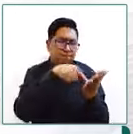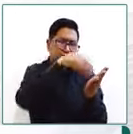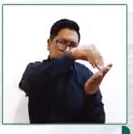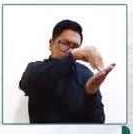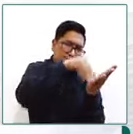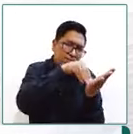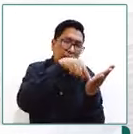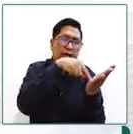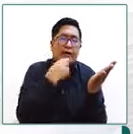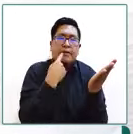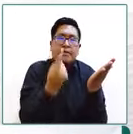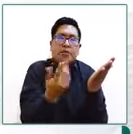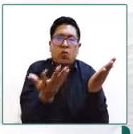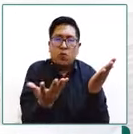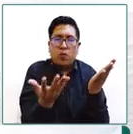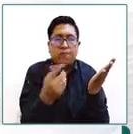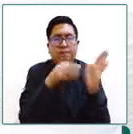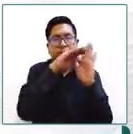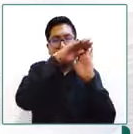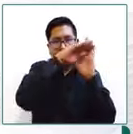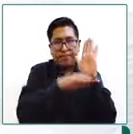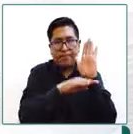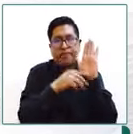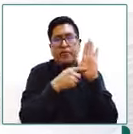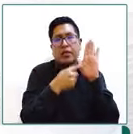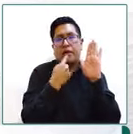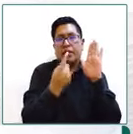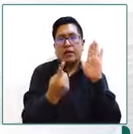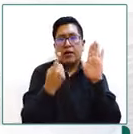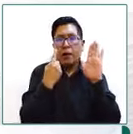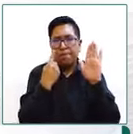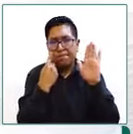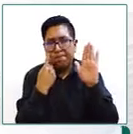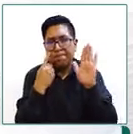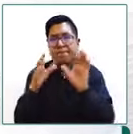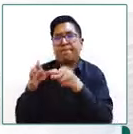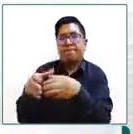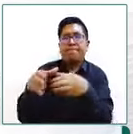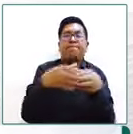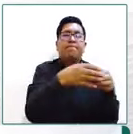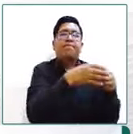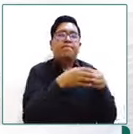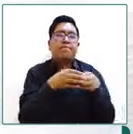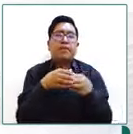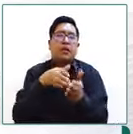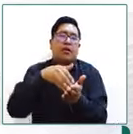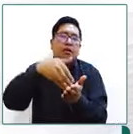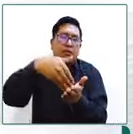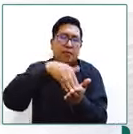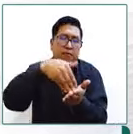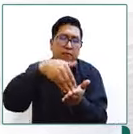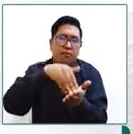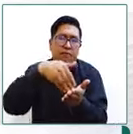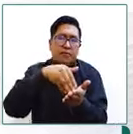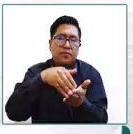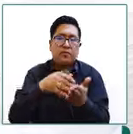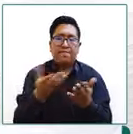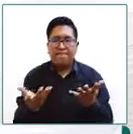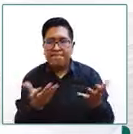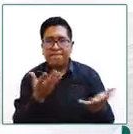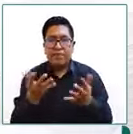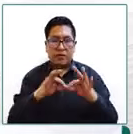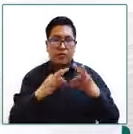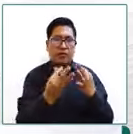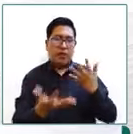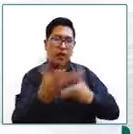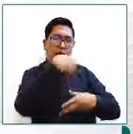informe como hay una todavía una debilidad institucional en lograr esta reintegración